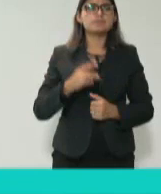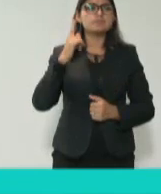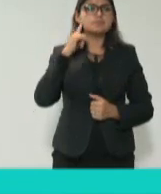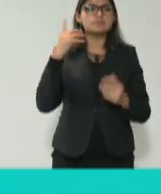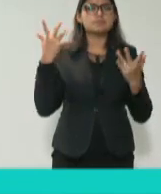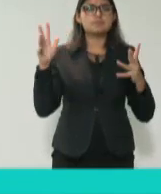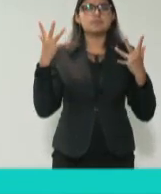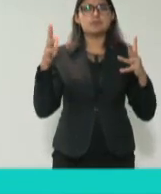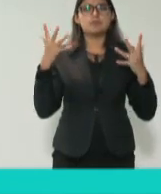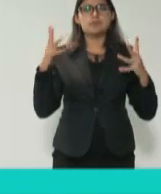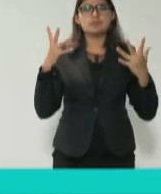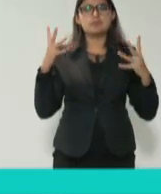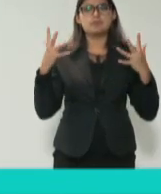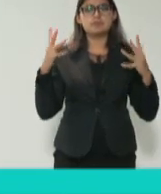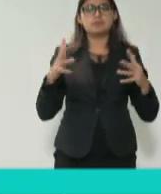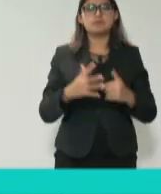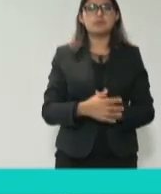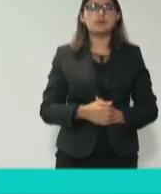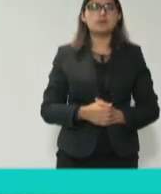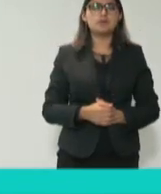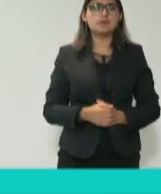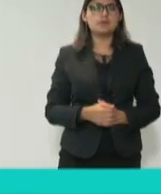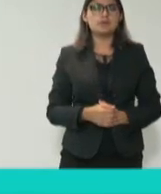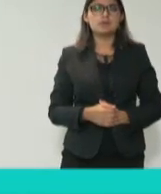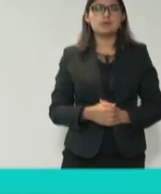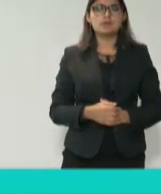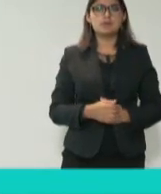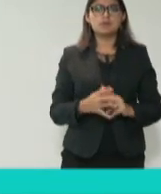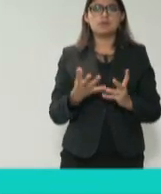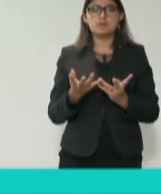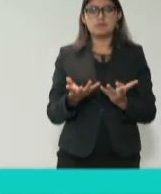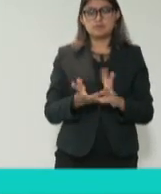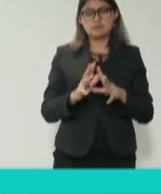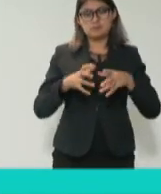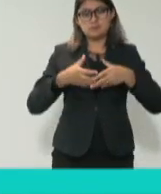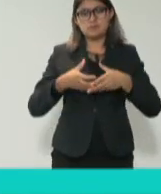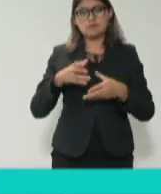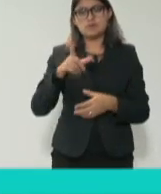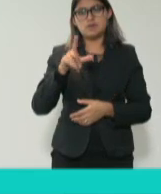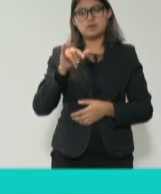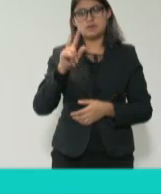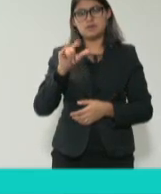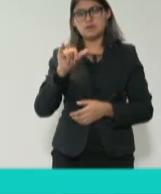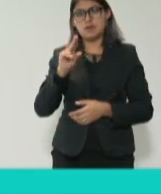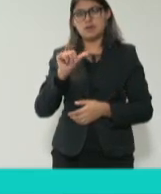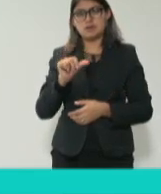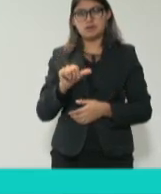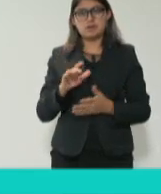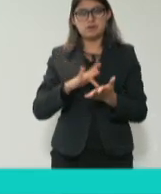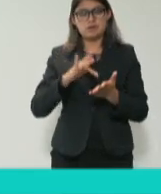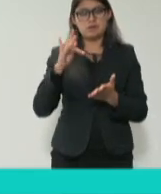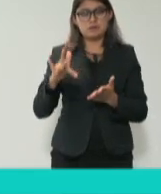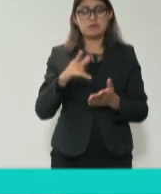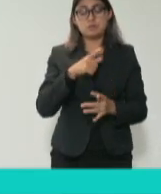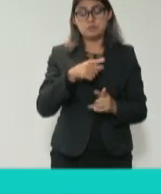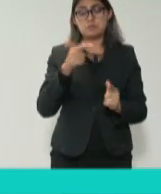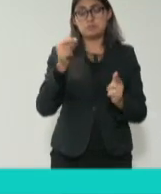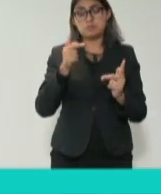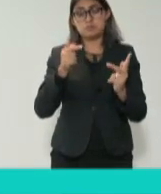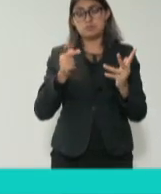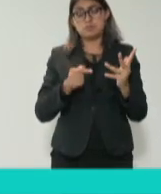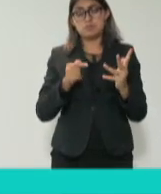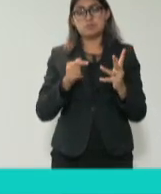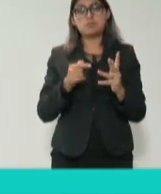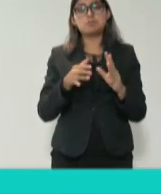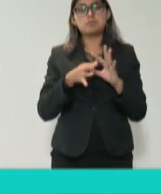Pues muchas gracias comisionada Elsa Viviana, pues realmente está tocando cuestiones muy específicas